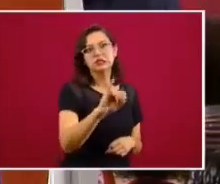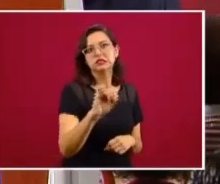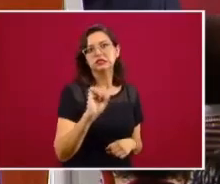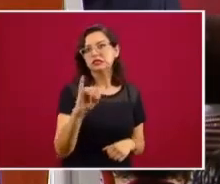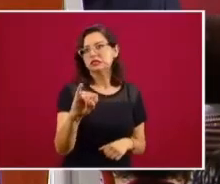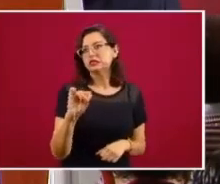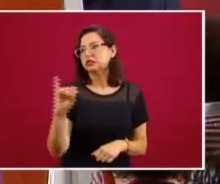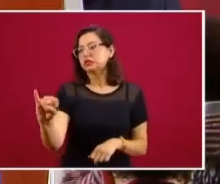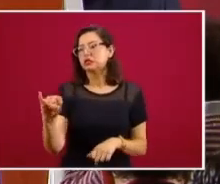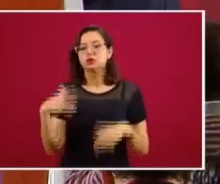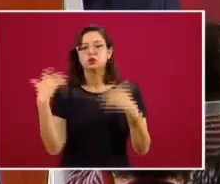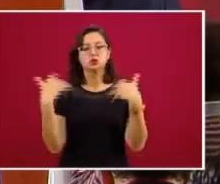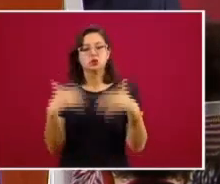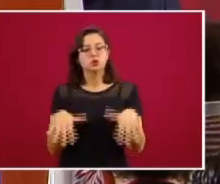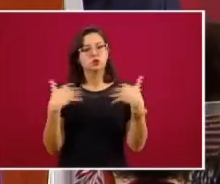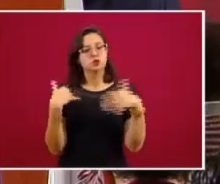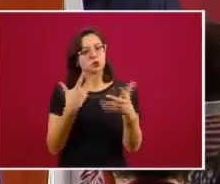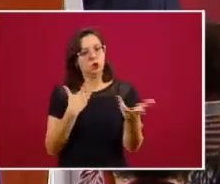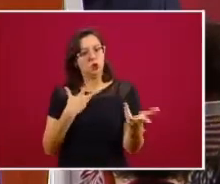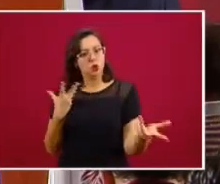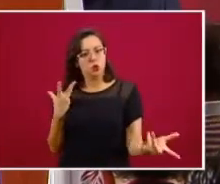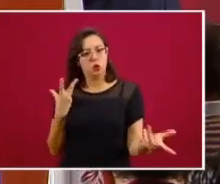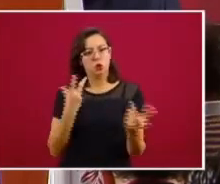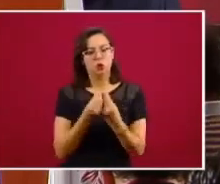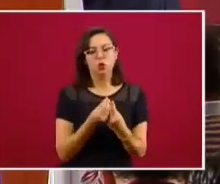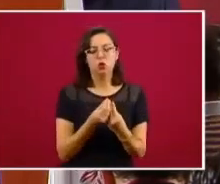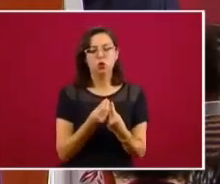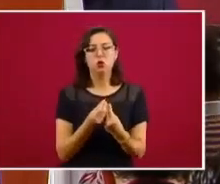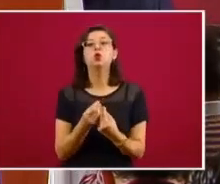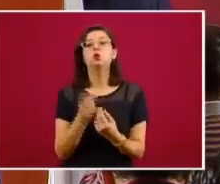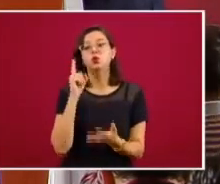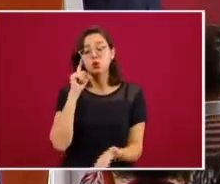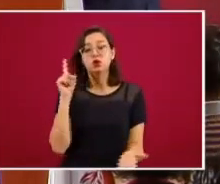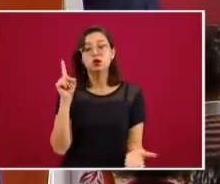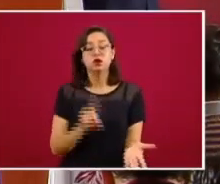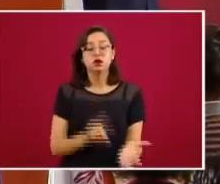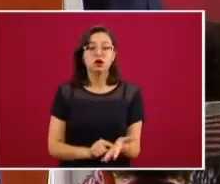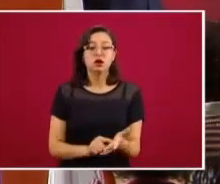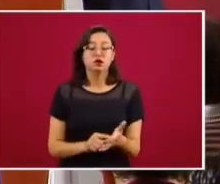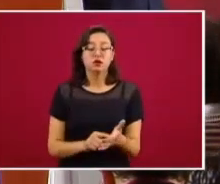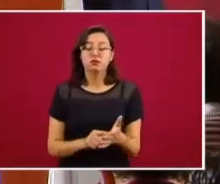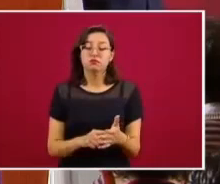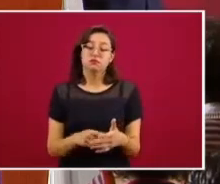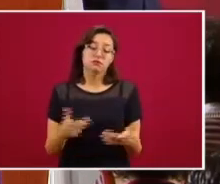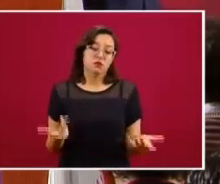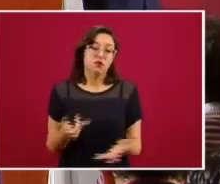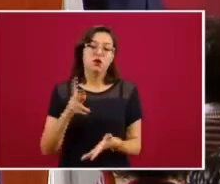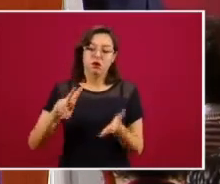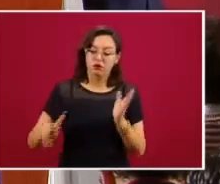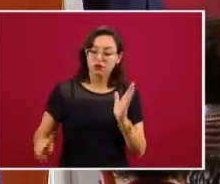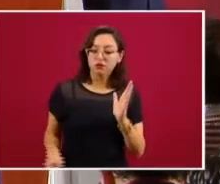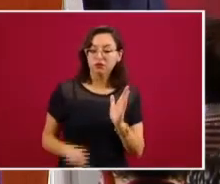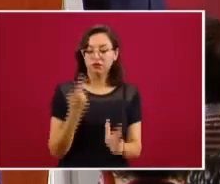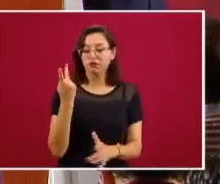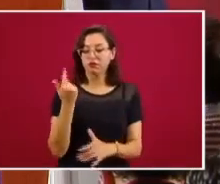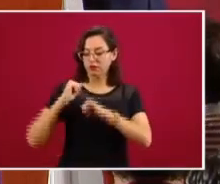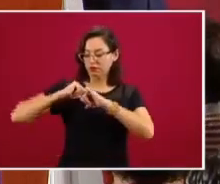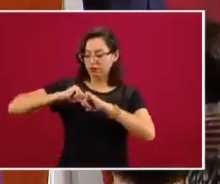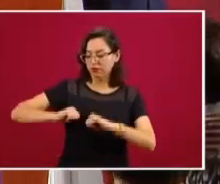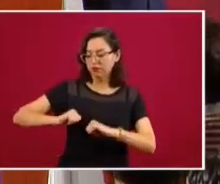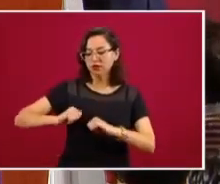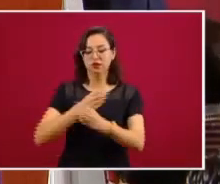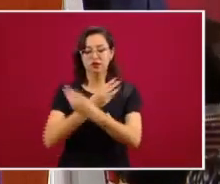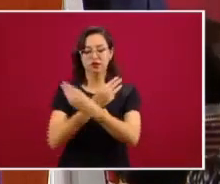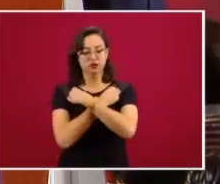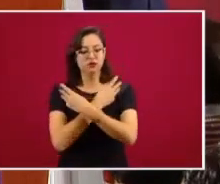y la han hecho suya, y creo que es una forma en la que, pues nuevamente, la autoridad moral,